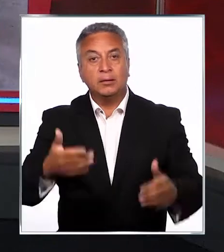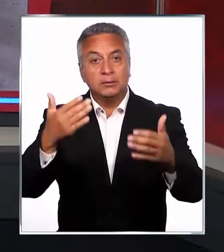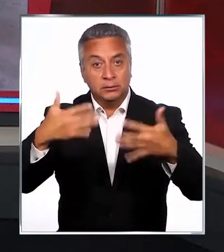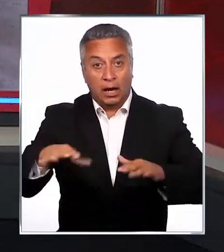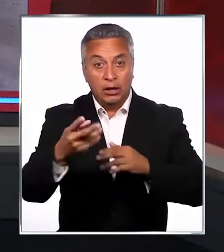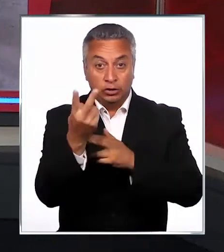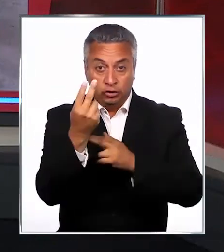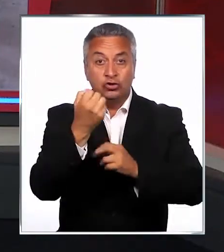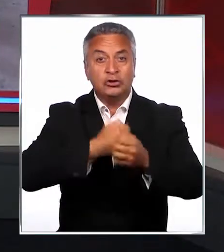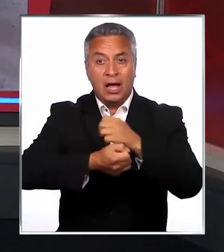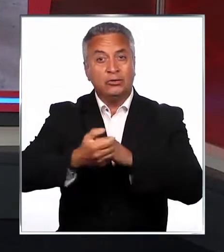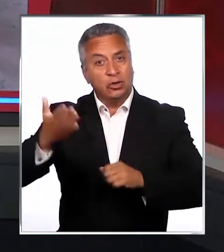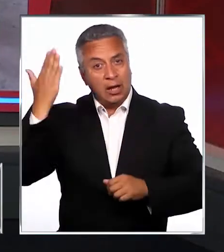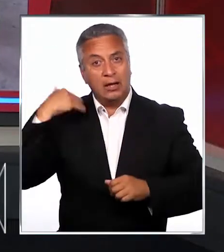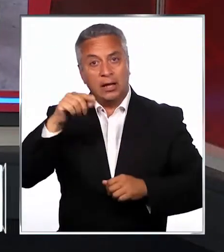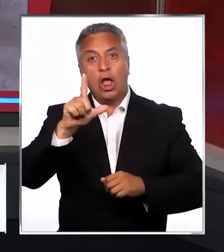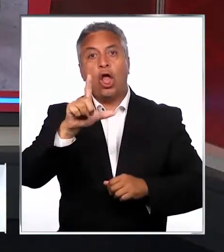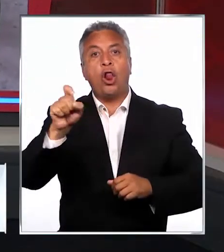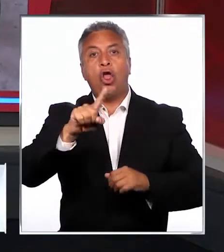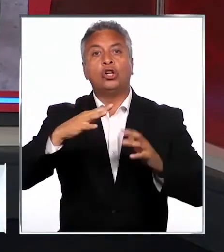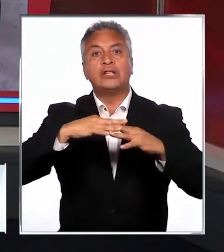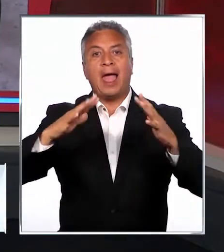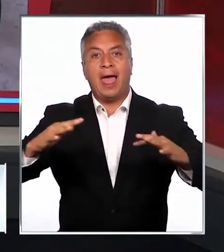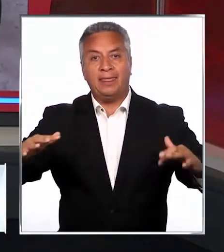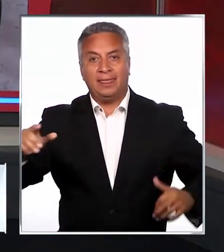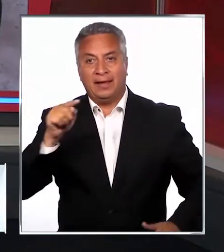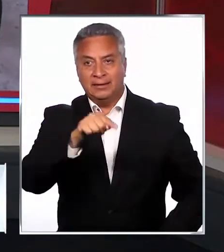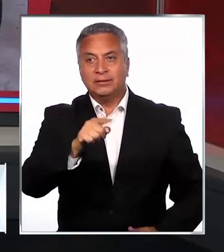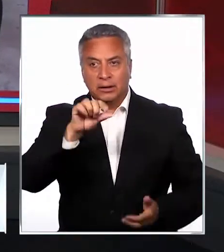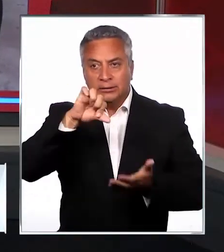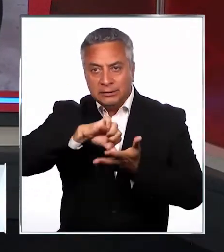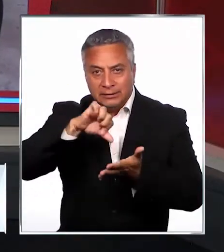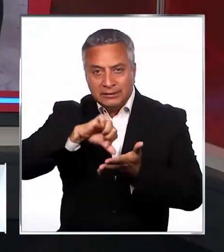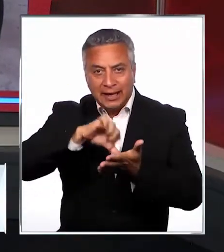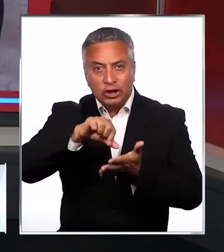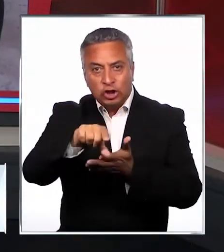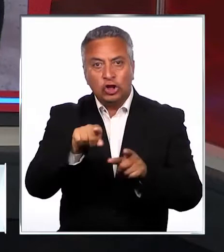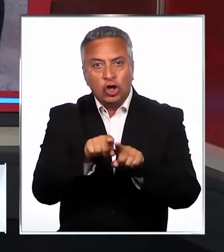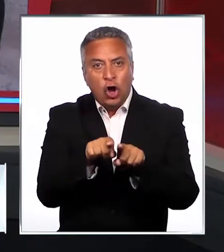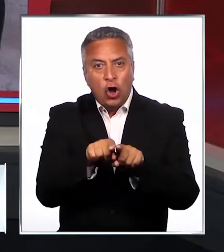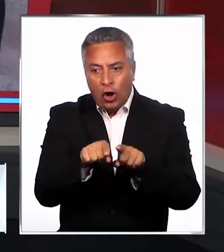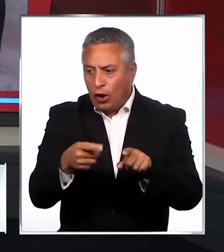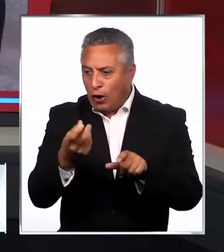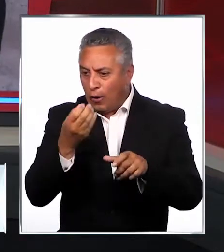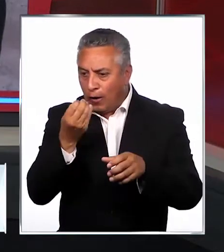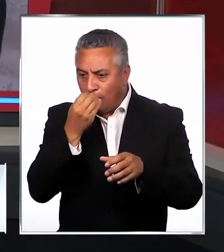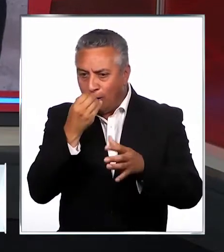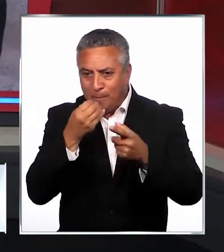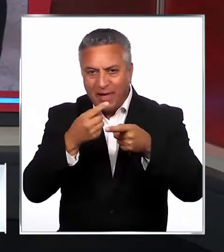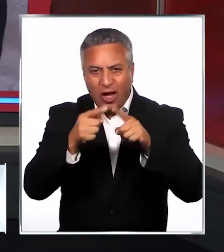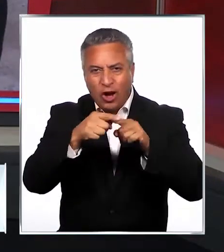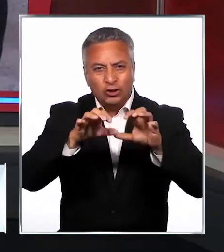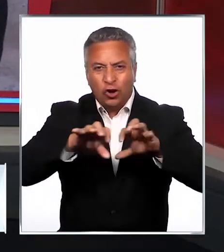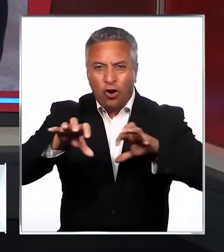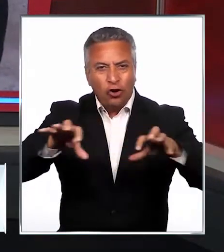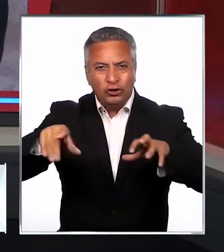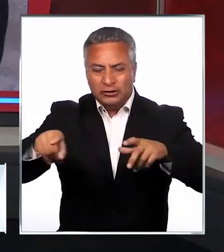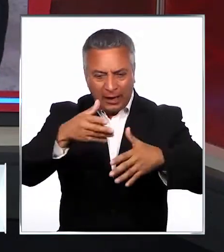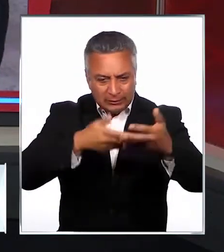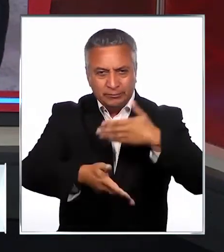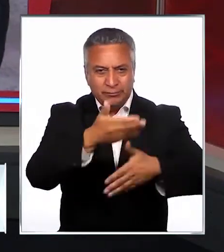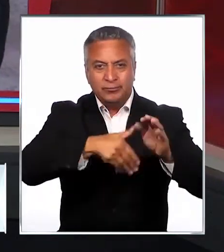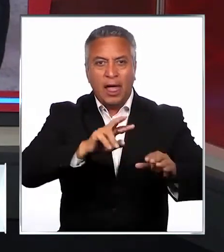Hace 12 años en los Andes existe un centro de reciclaje. Allí trabajan personas con discapacidad y a pesar de la pandemia